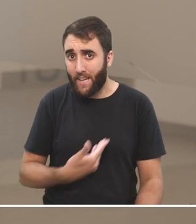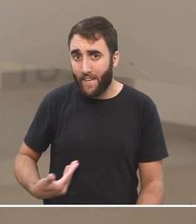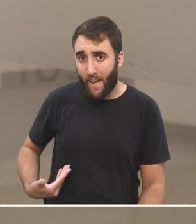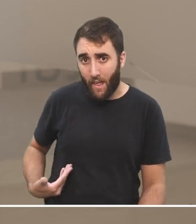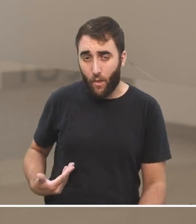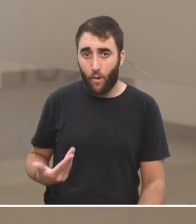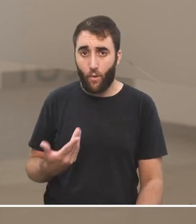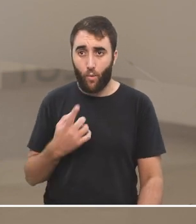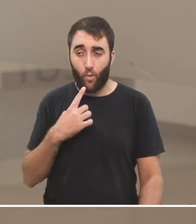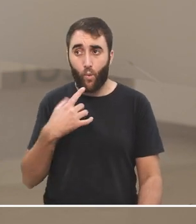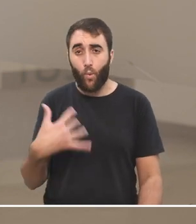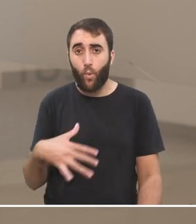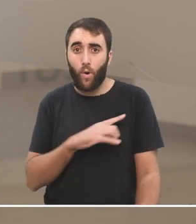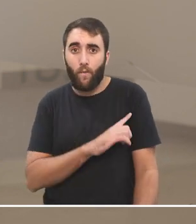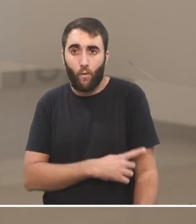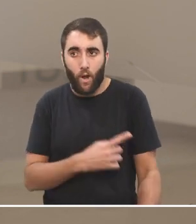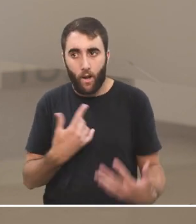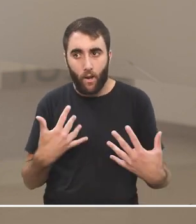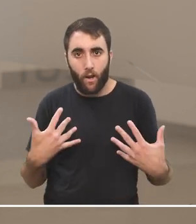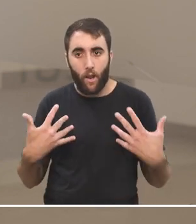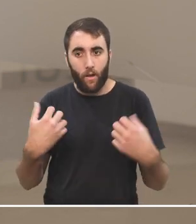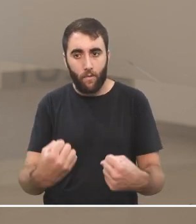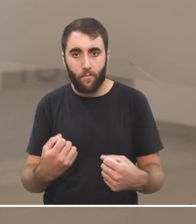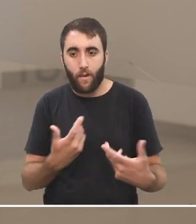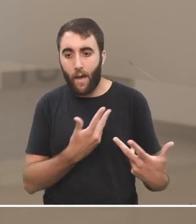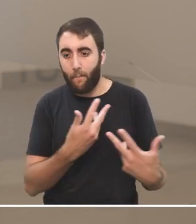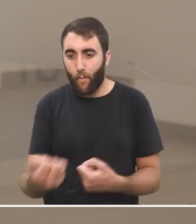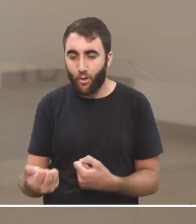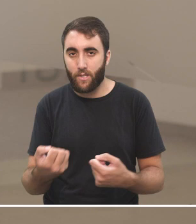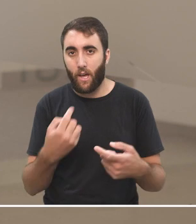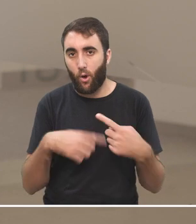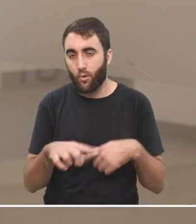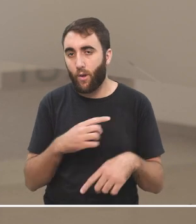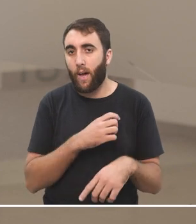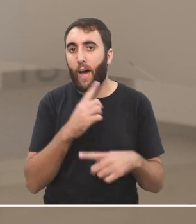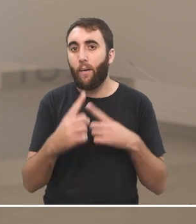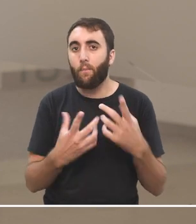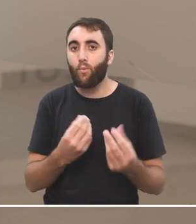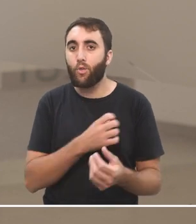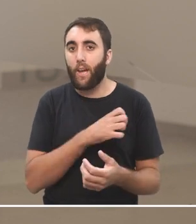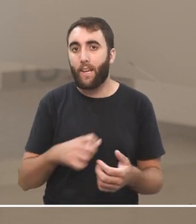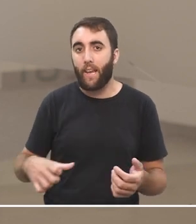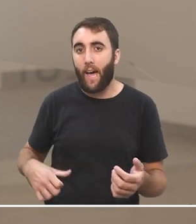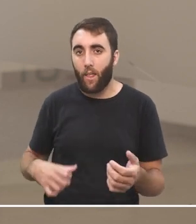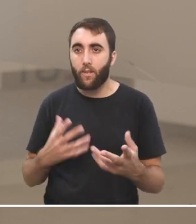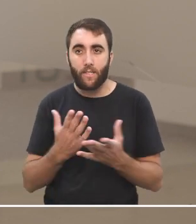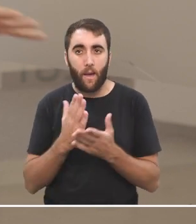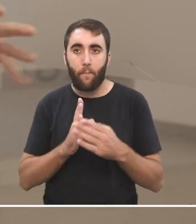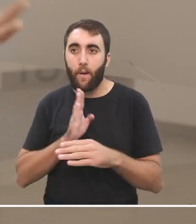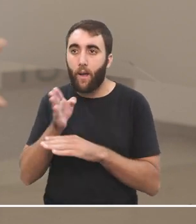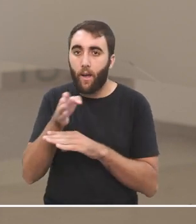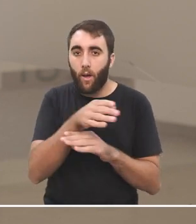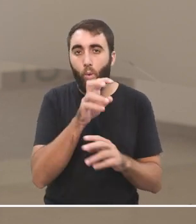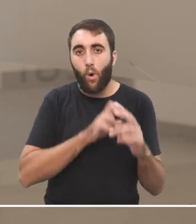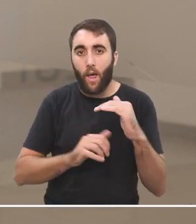o con fuerte protagonismo del Estado, que tradicionalmente es una entidad llamada a intervenir, justamente en las